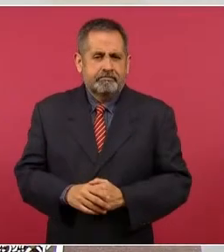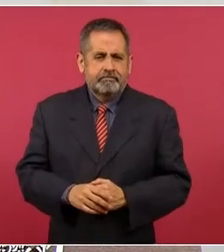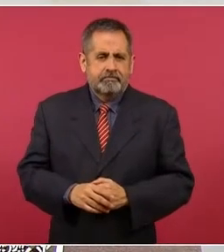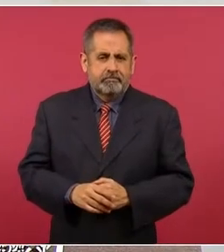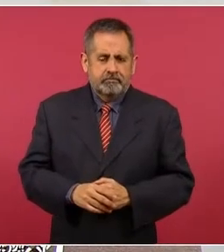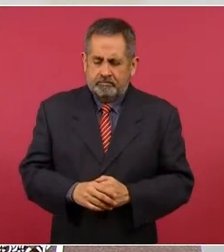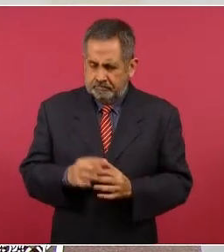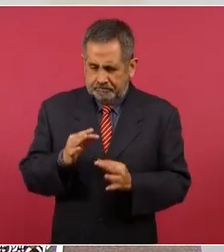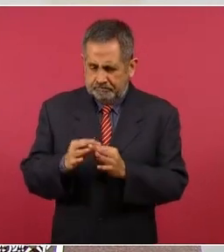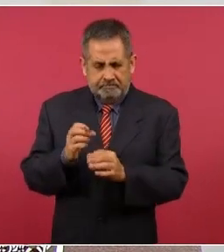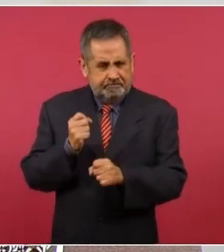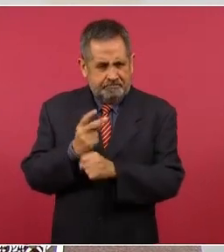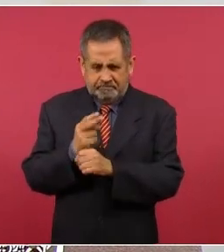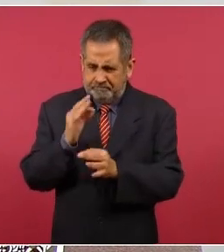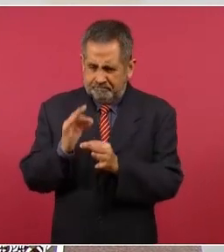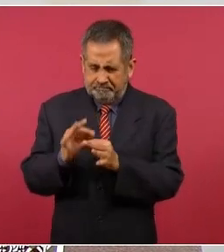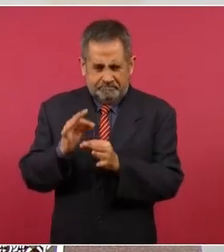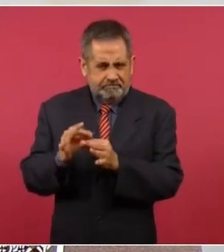Puntualmente